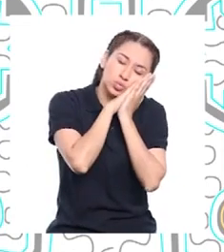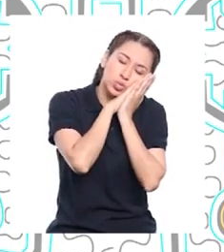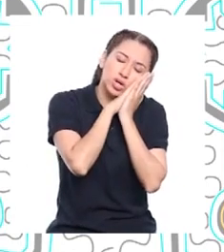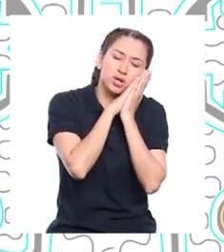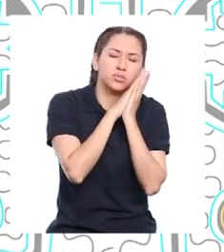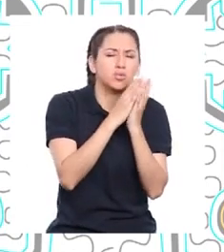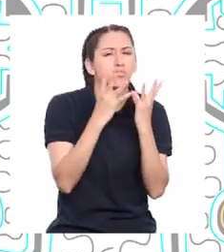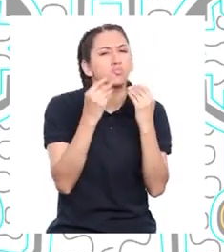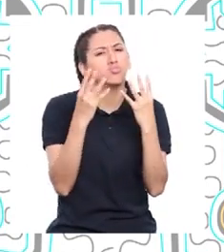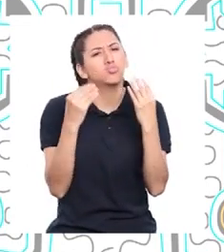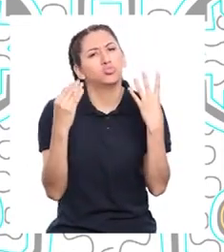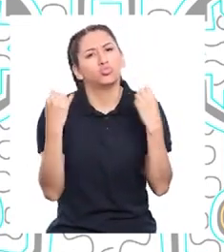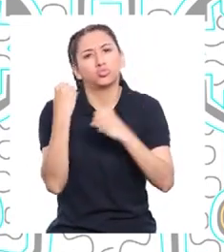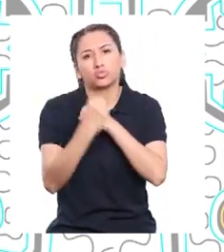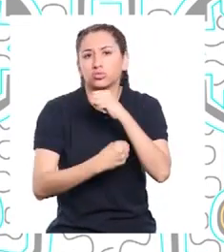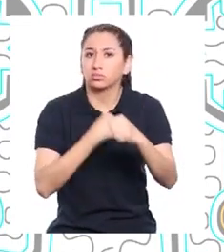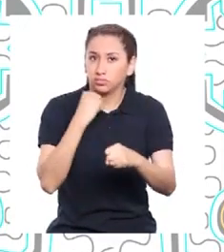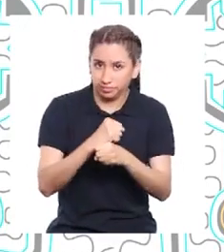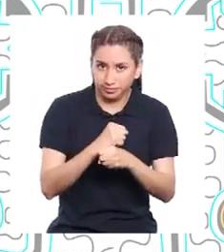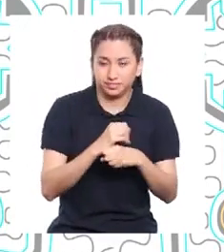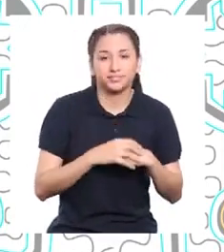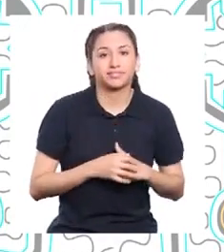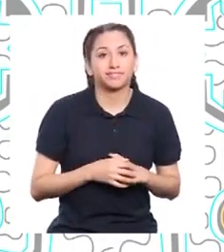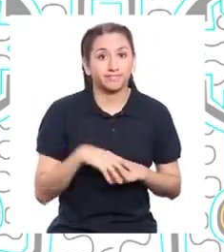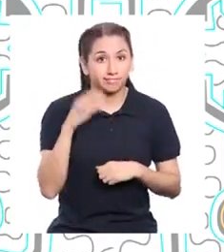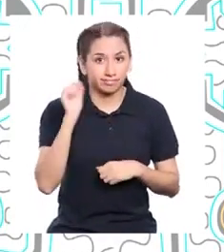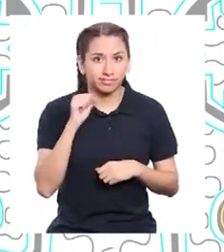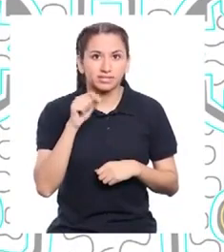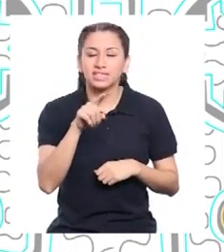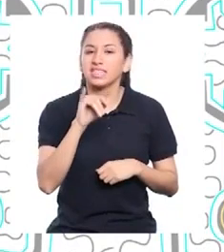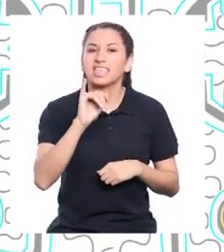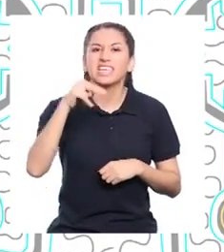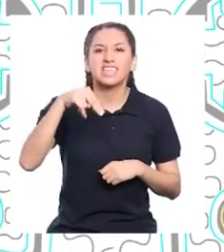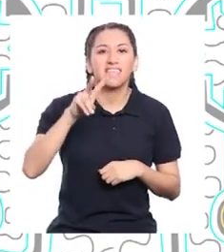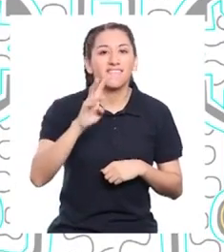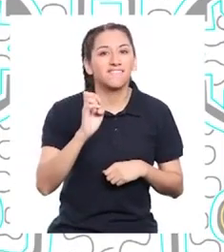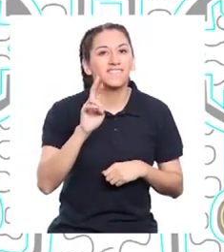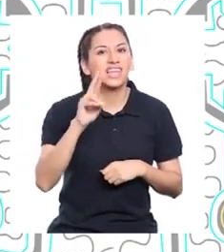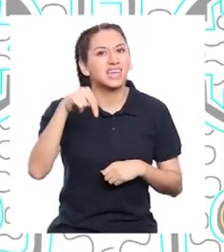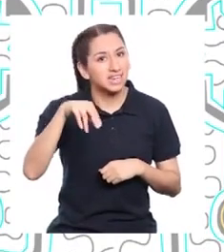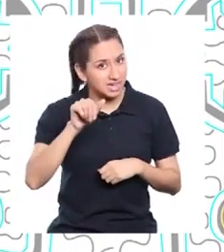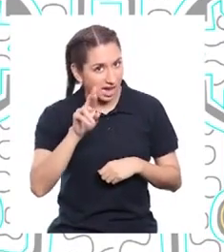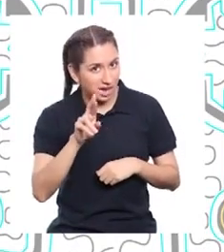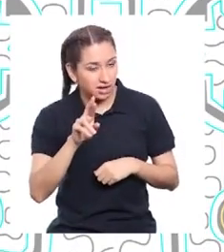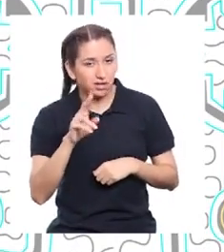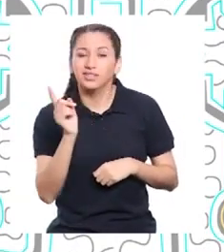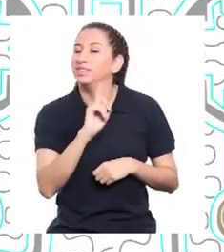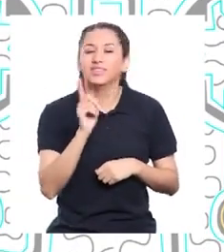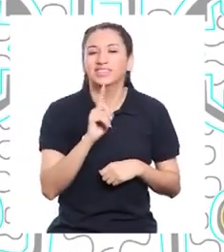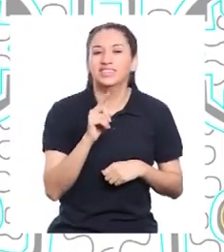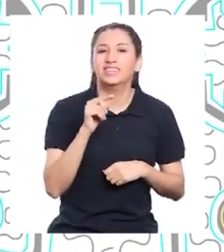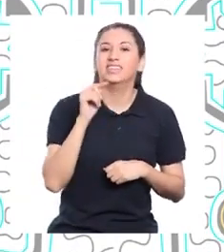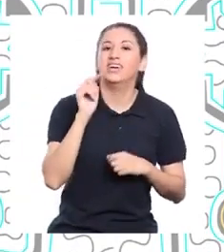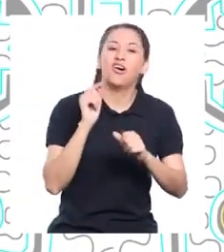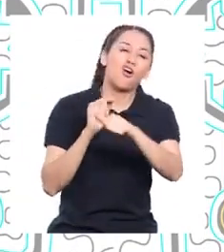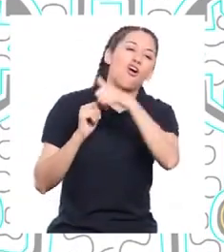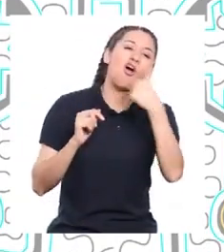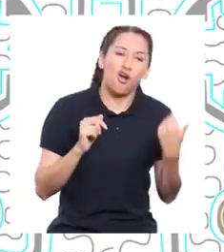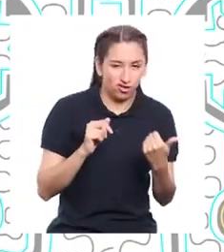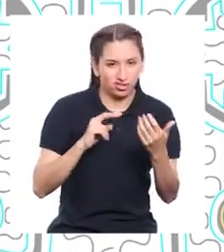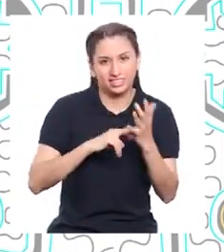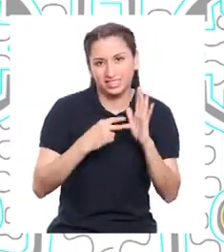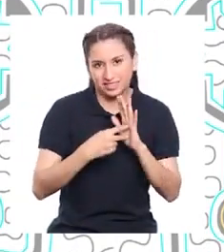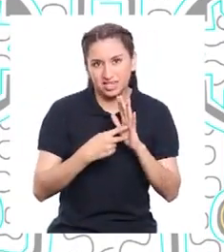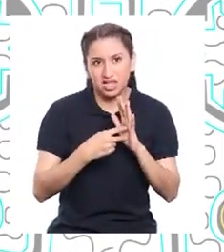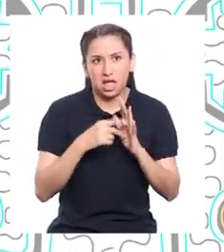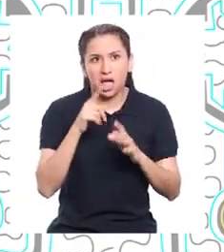duermen durante mucho tiempo. Laura, eso es invernar. Suena muy parecido, pero es otra cosa. Cuando